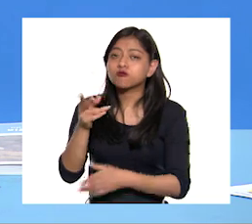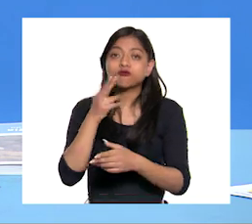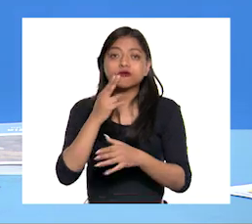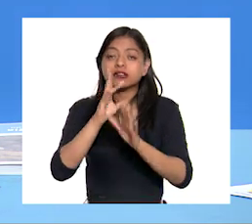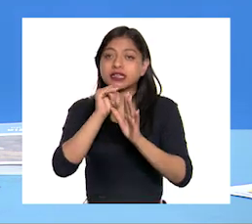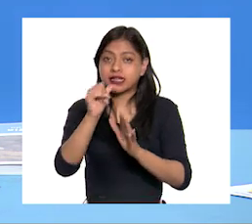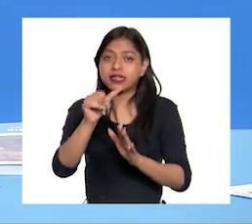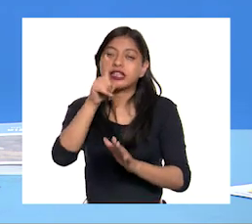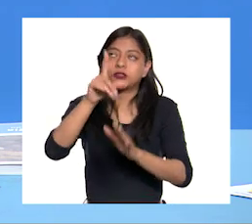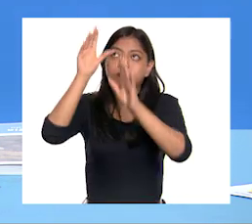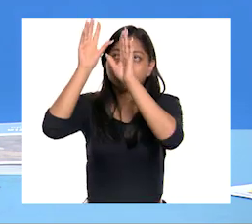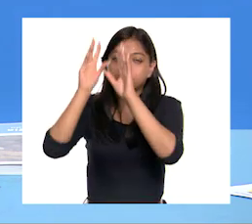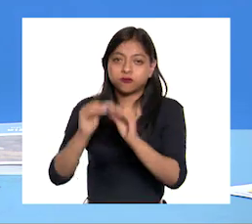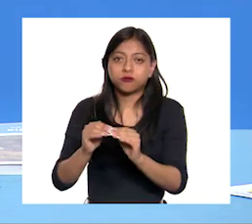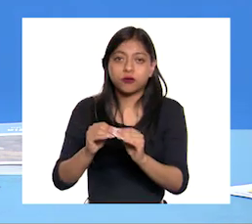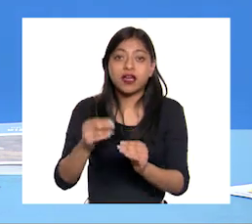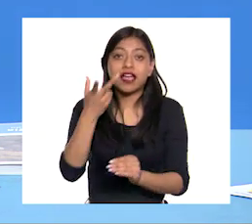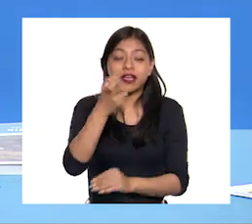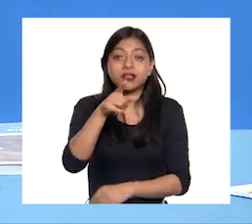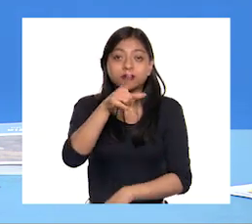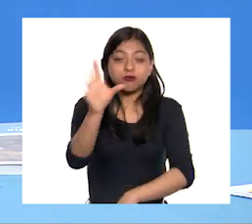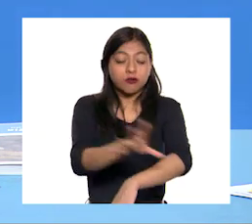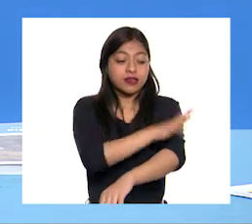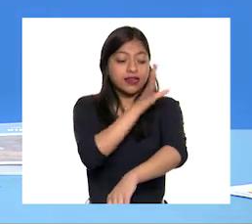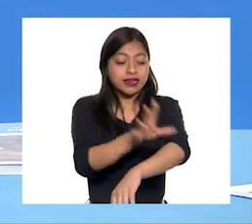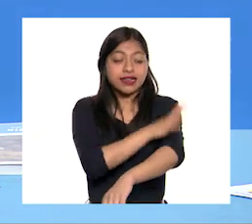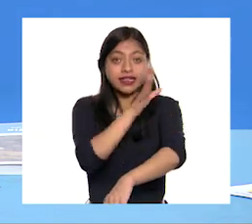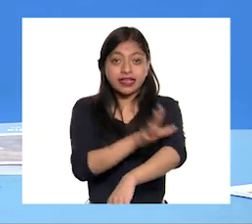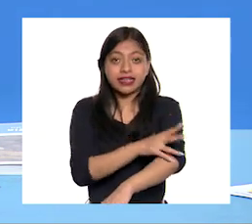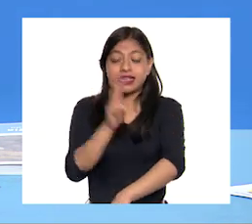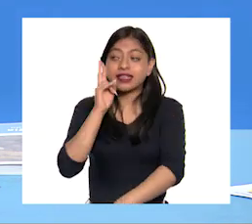combustión produce gases muy tóxicos